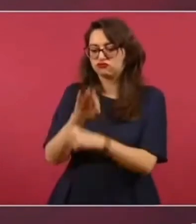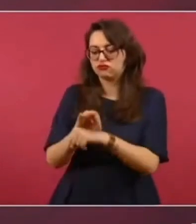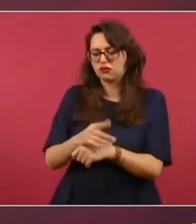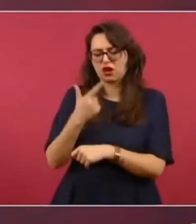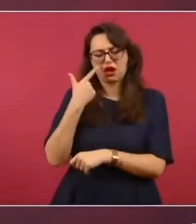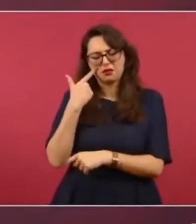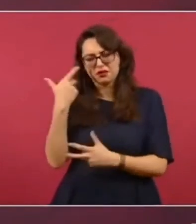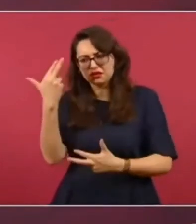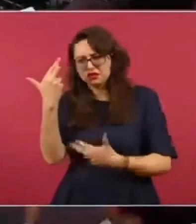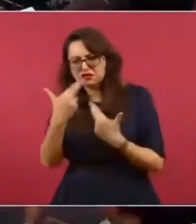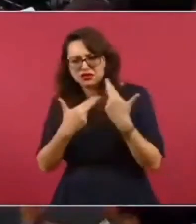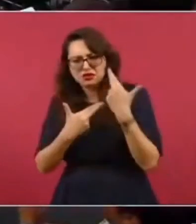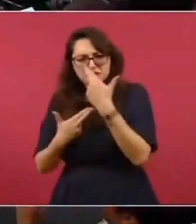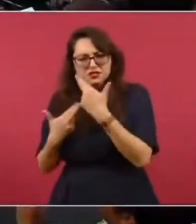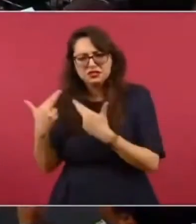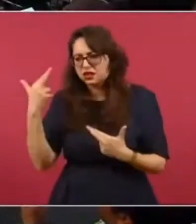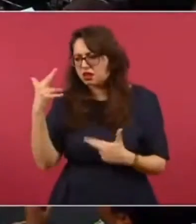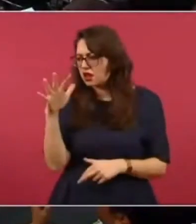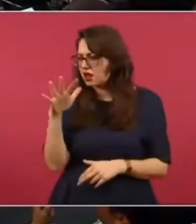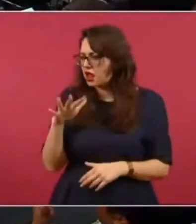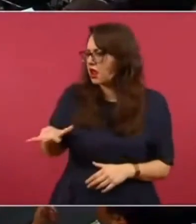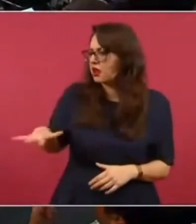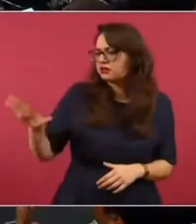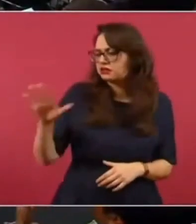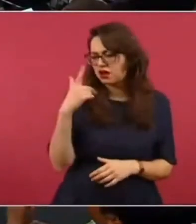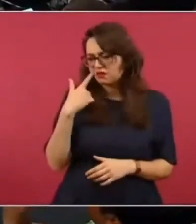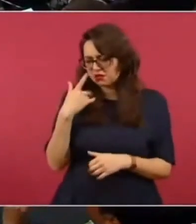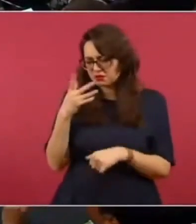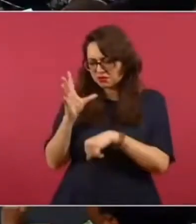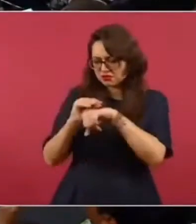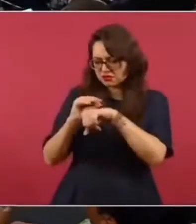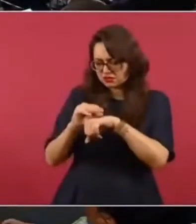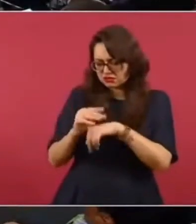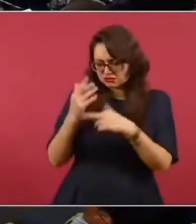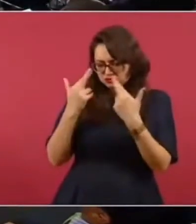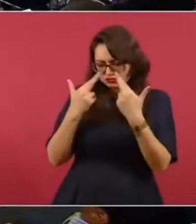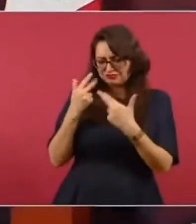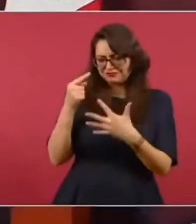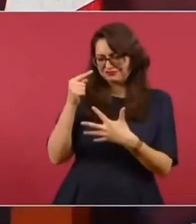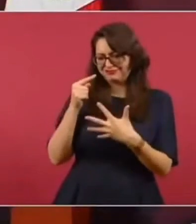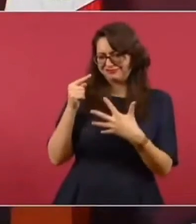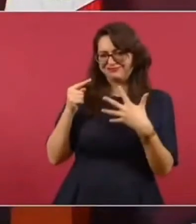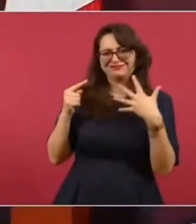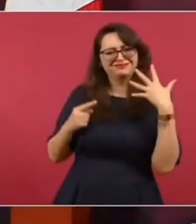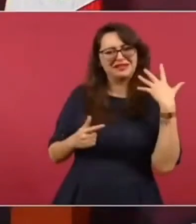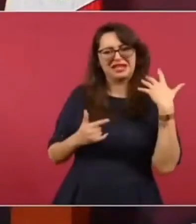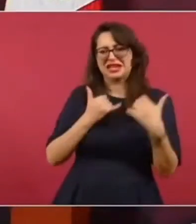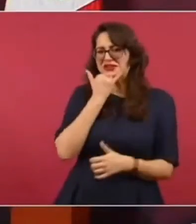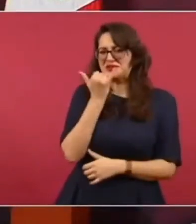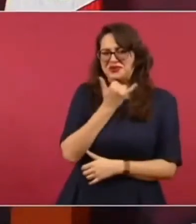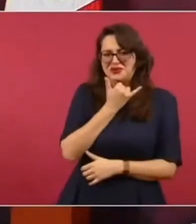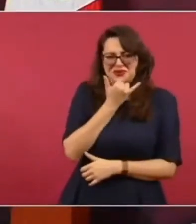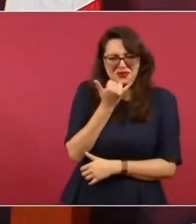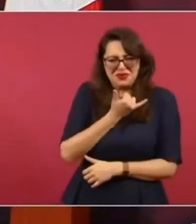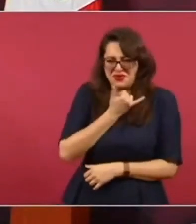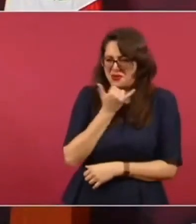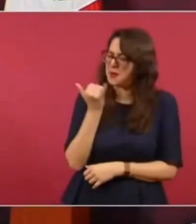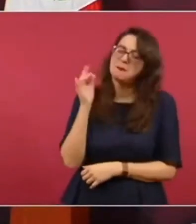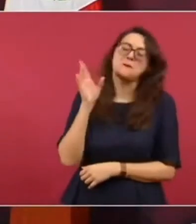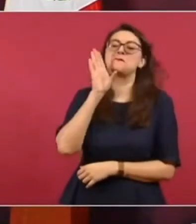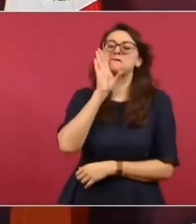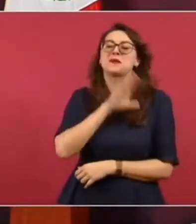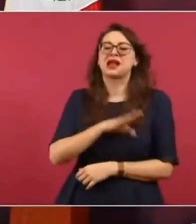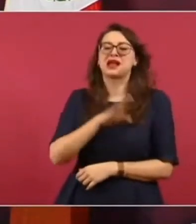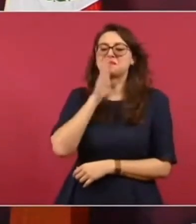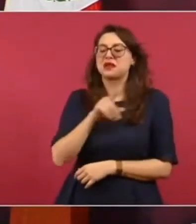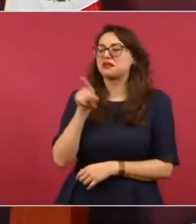revisar el estatus de toda esa permisología, las condiciones en las que Calica explotaba